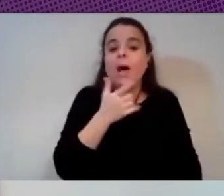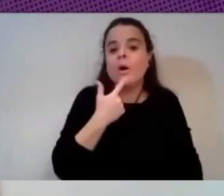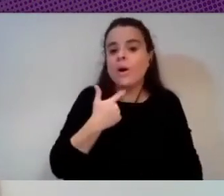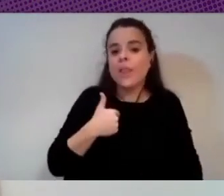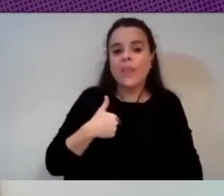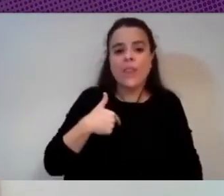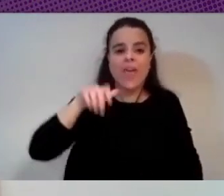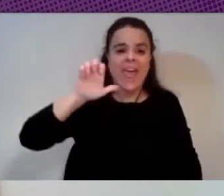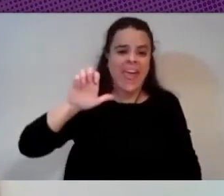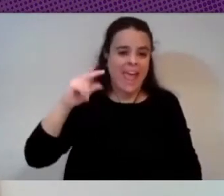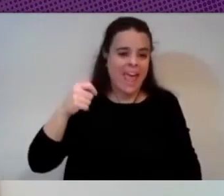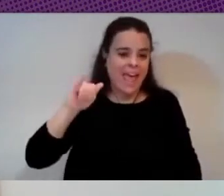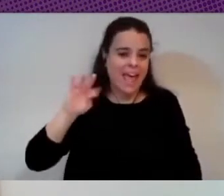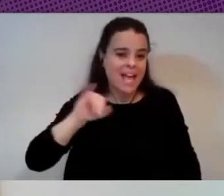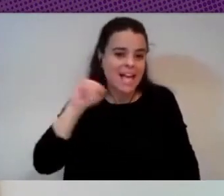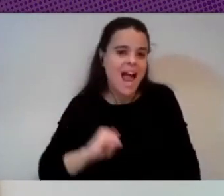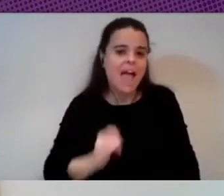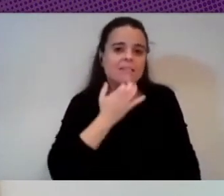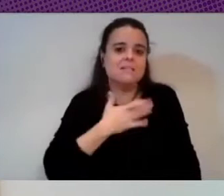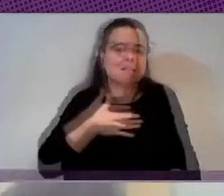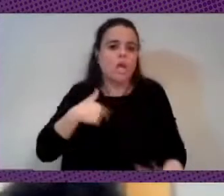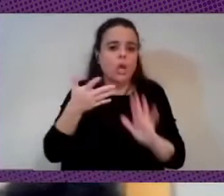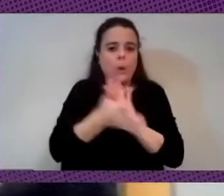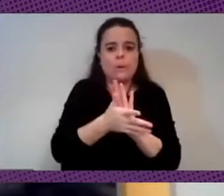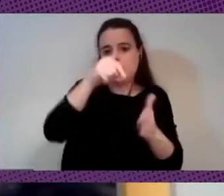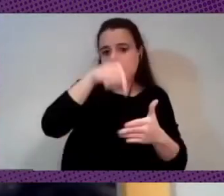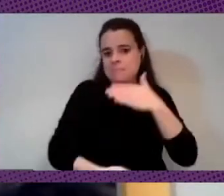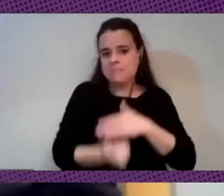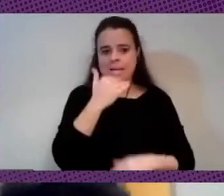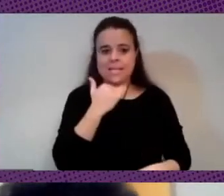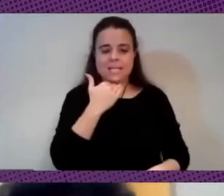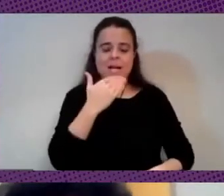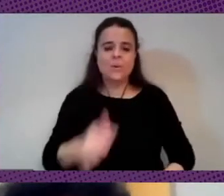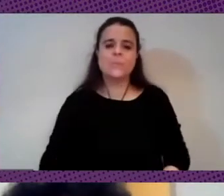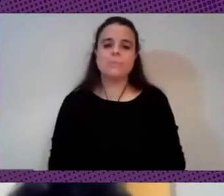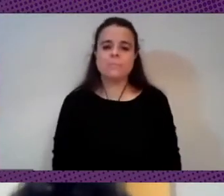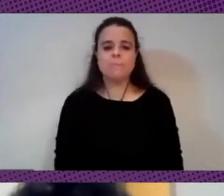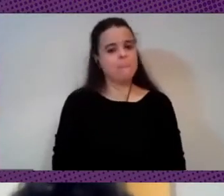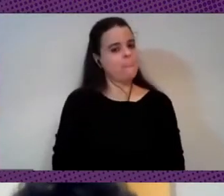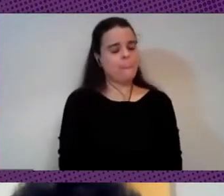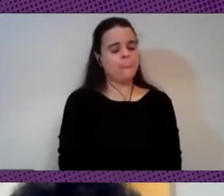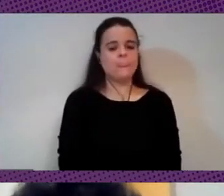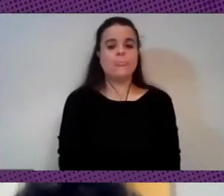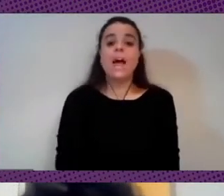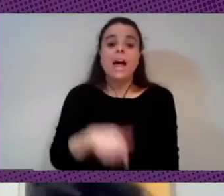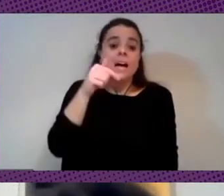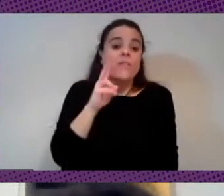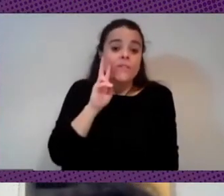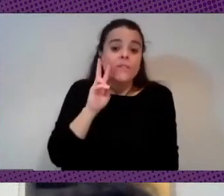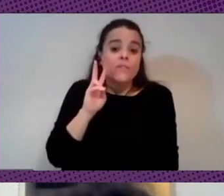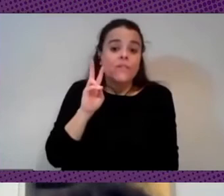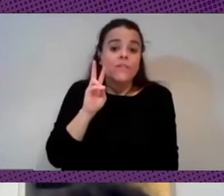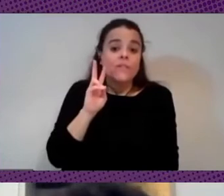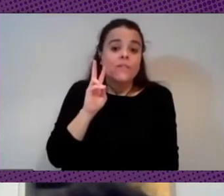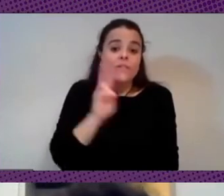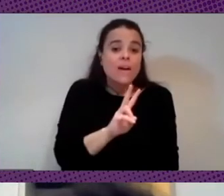bueno pues si quiere que detalle algo más y o sea aquí como como vemos es del sur porque